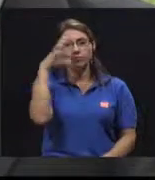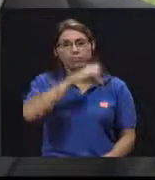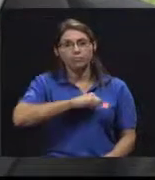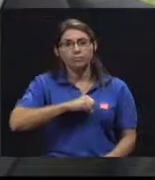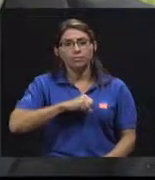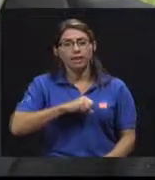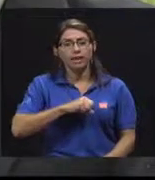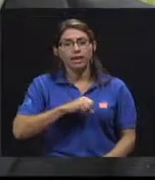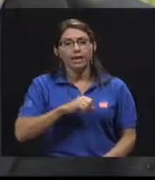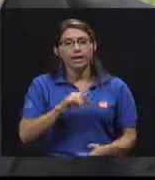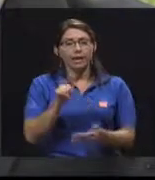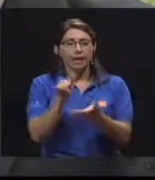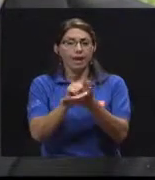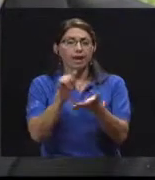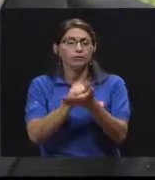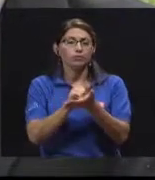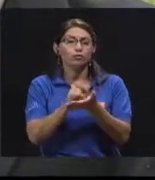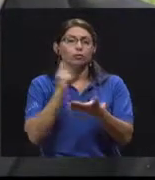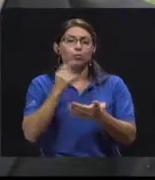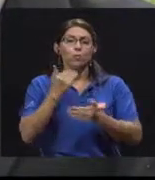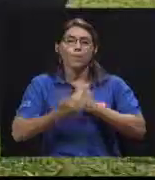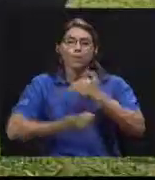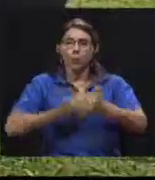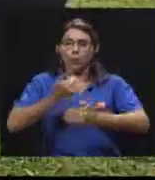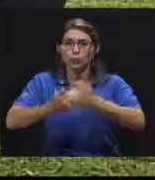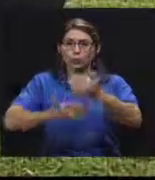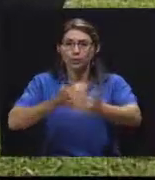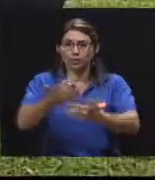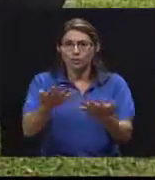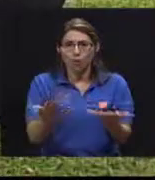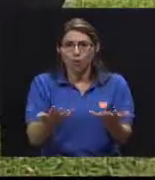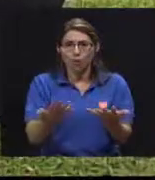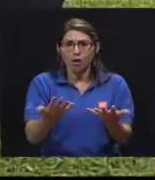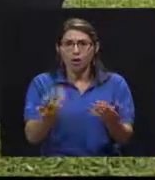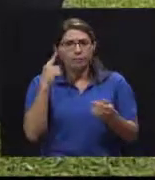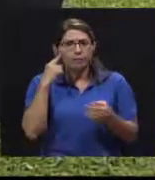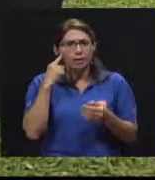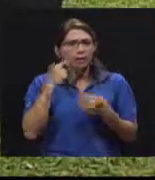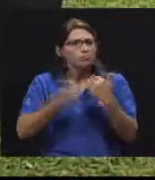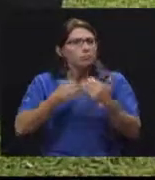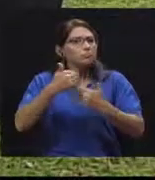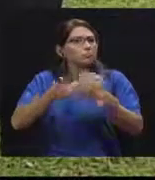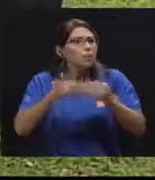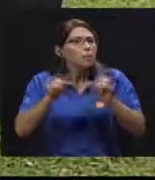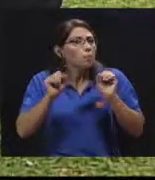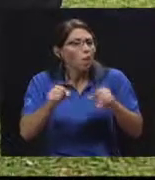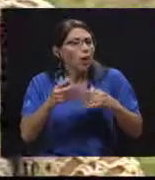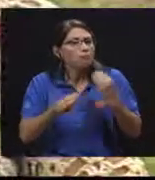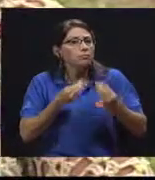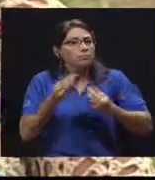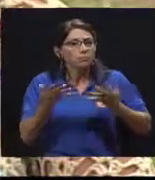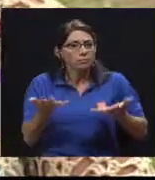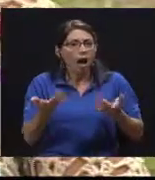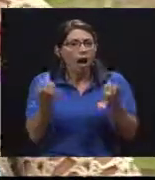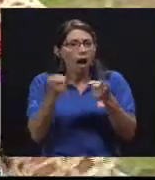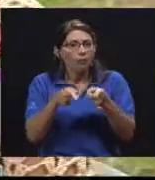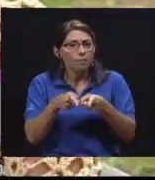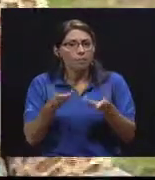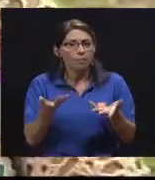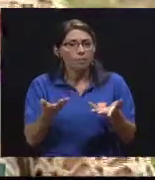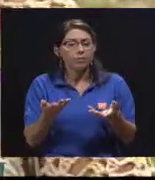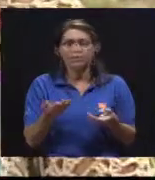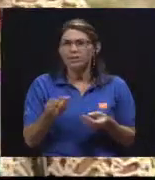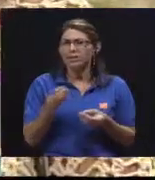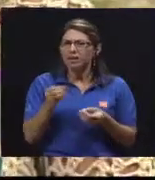ser un proceso en el que el 911 a posterior puede tomar cartas en el asunto. Hablando de esto, ¿verdad? También